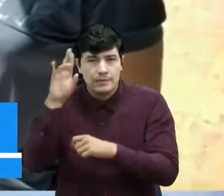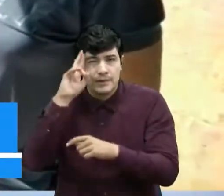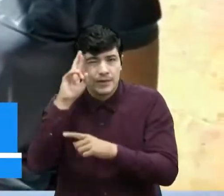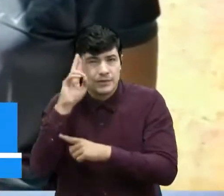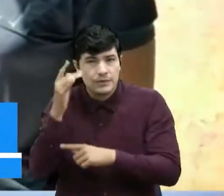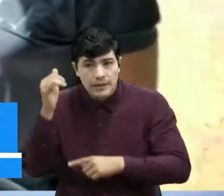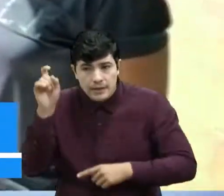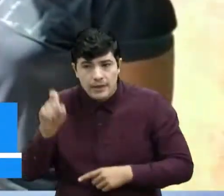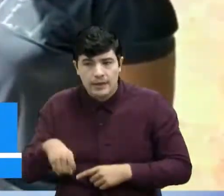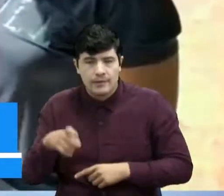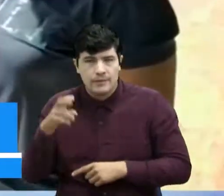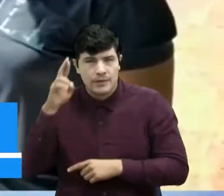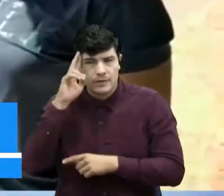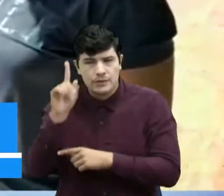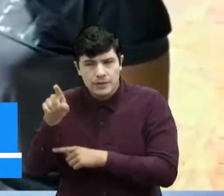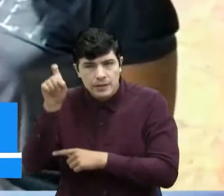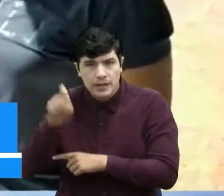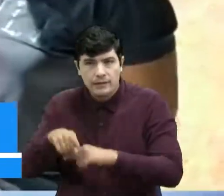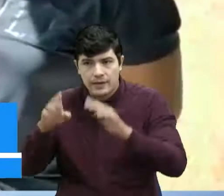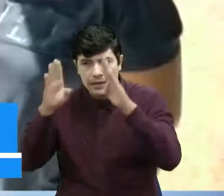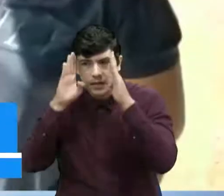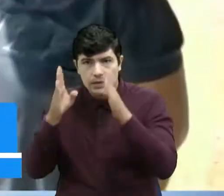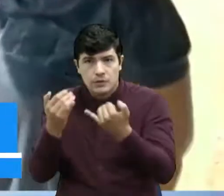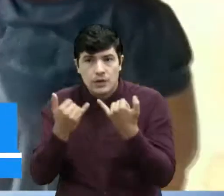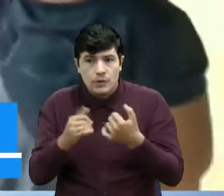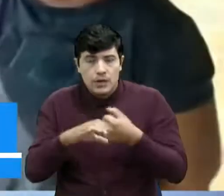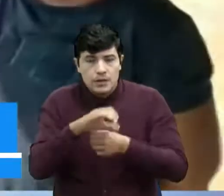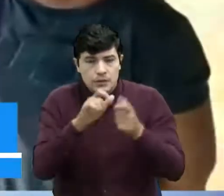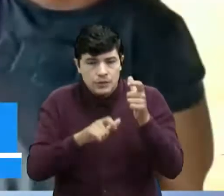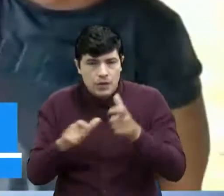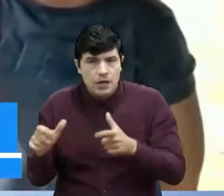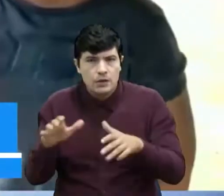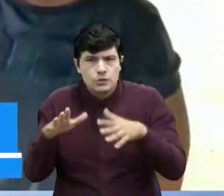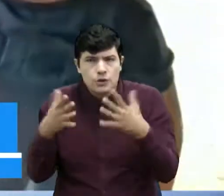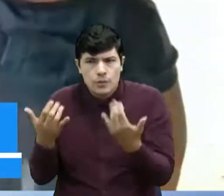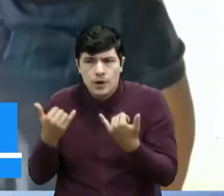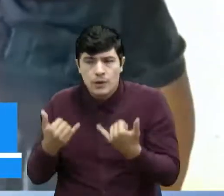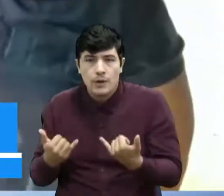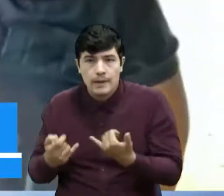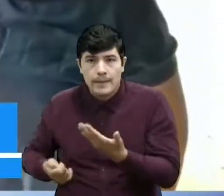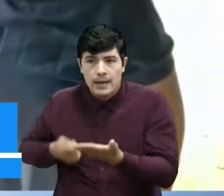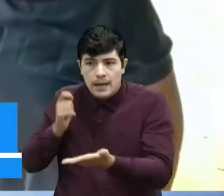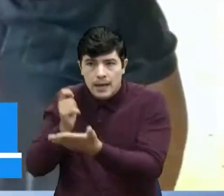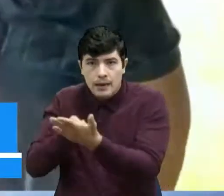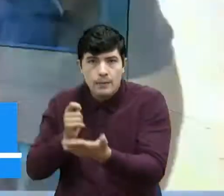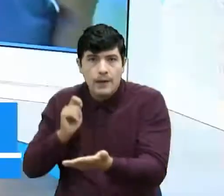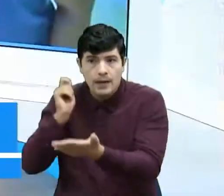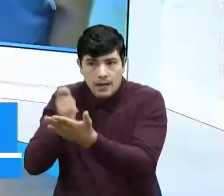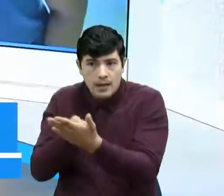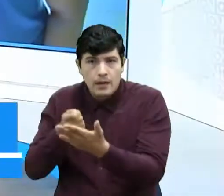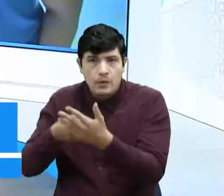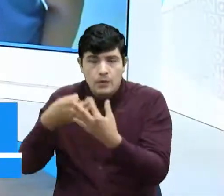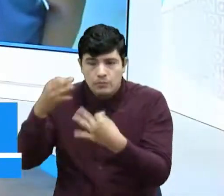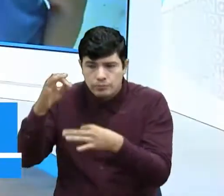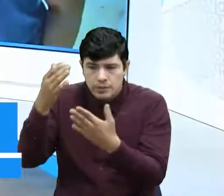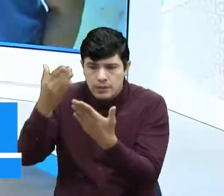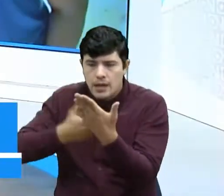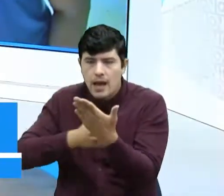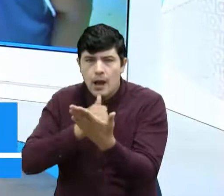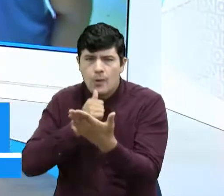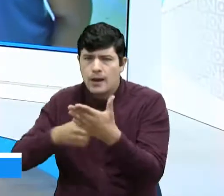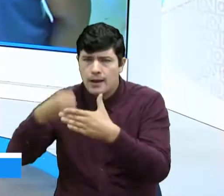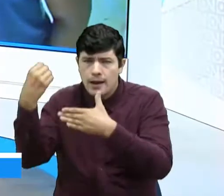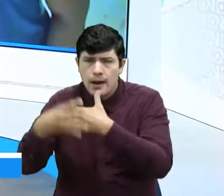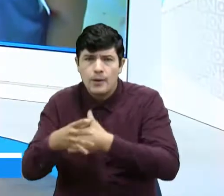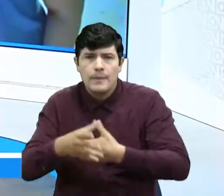pendiente de que somos ciudadanos, que estamos pagando unos residuos de agua bastante costosos, pagamos